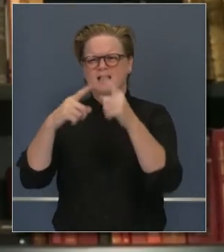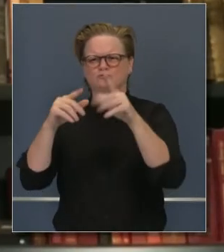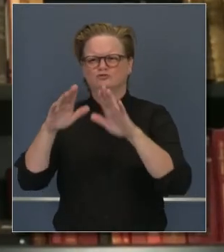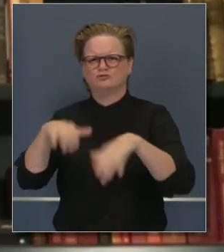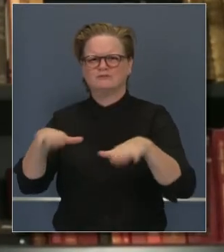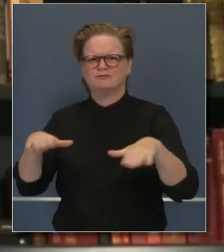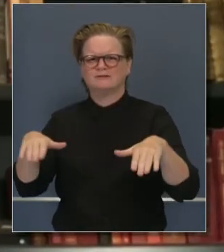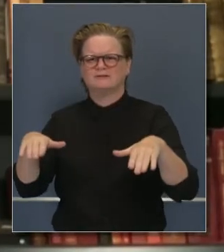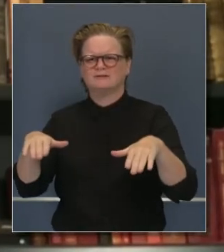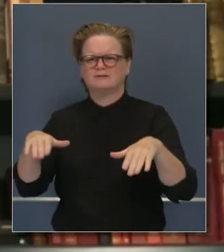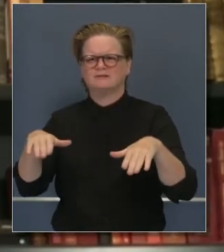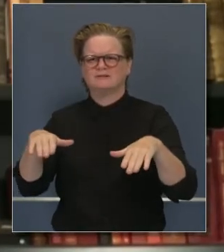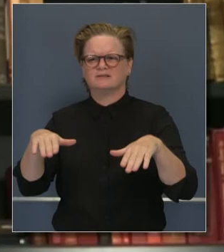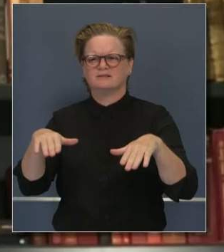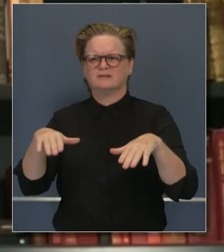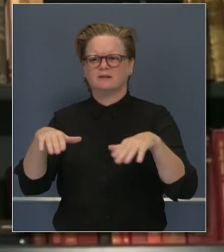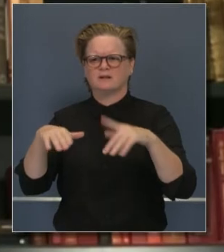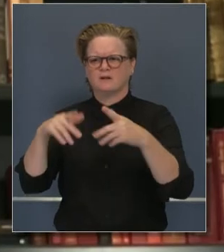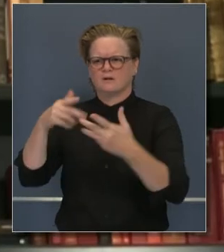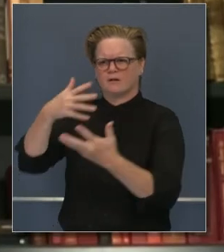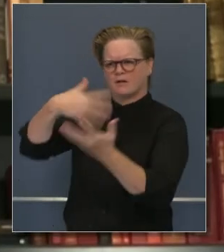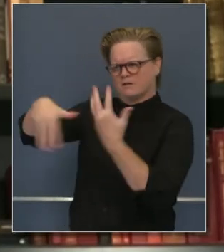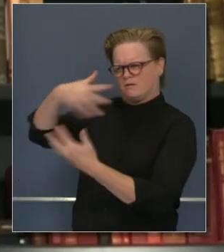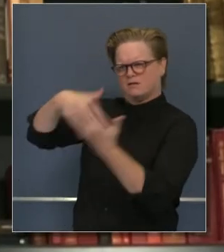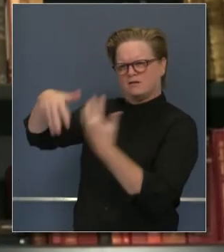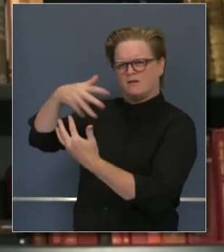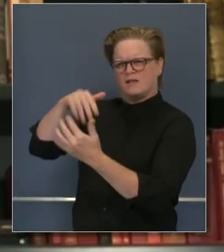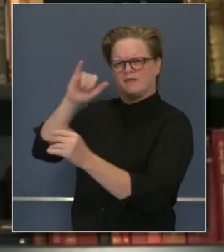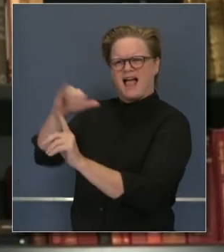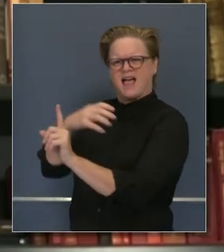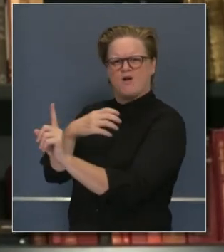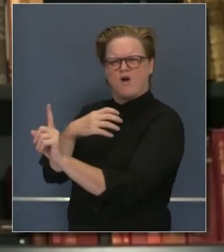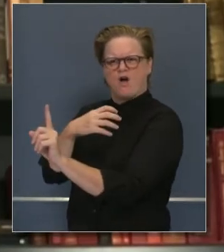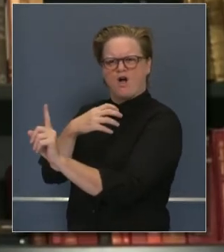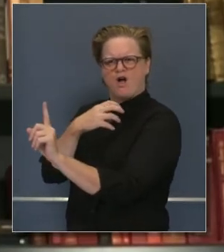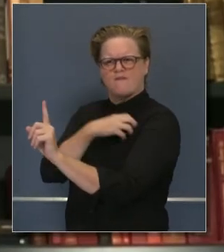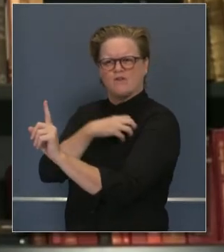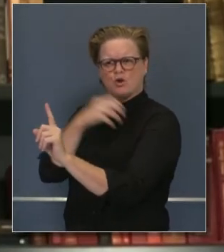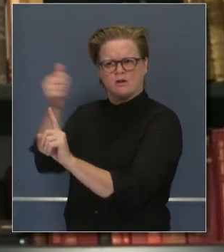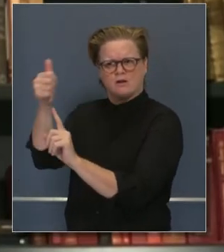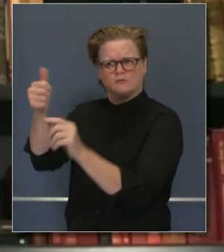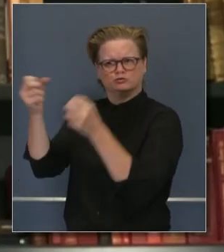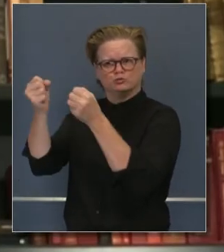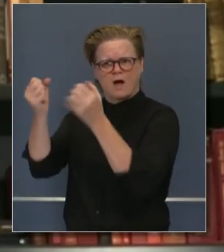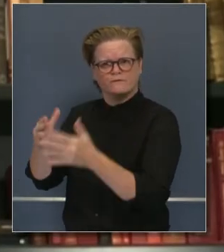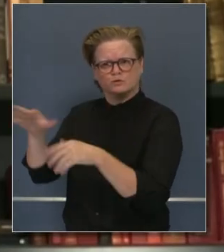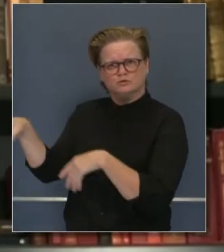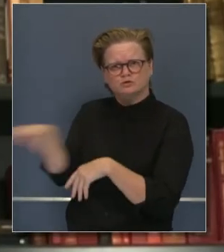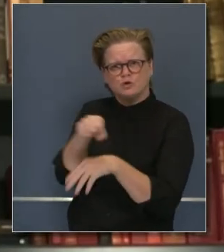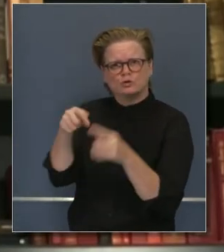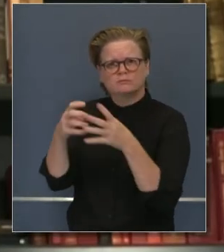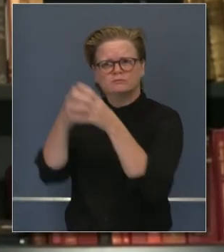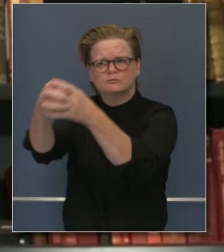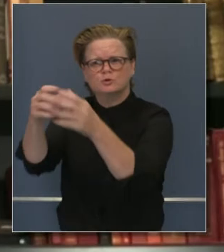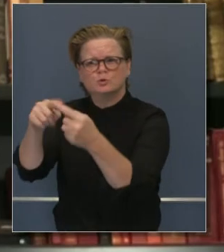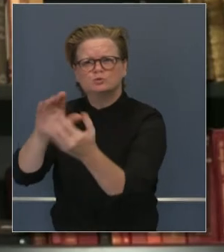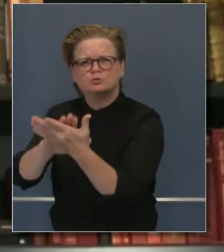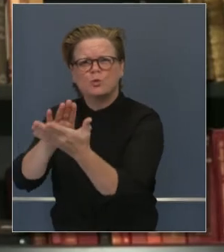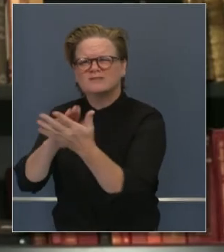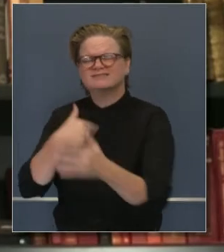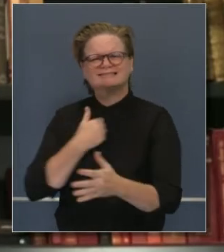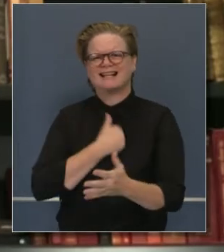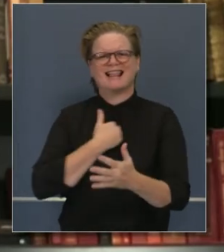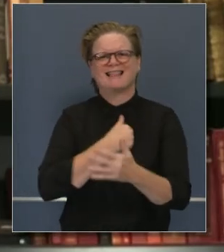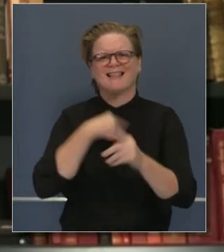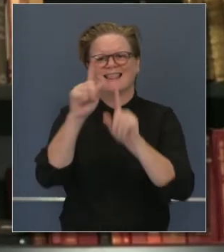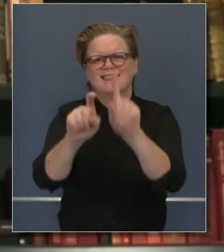cuándo es que sus hijos se comunicó con un oficial infectado. Los estaba llevando a algún lugar y hace